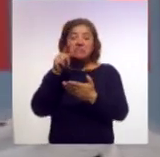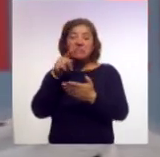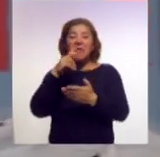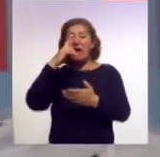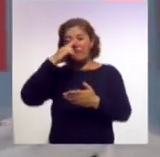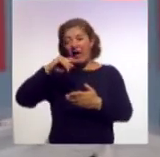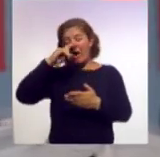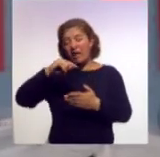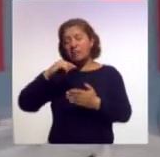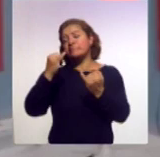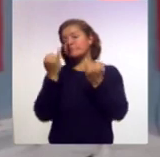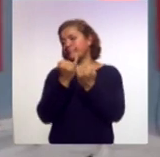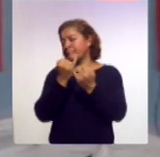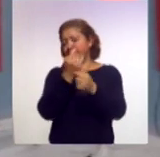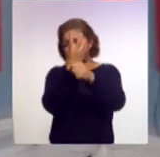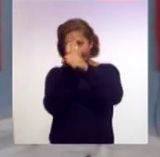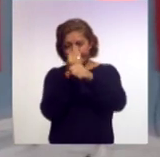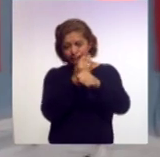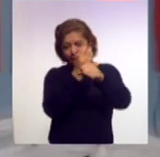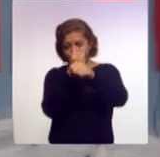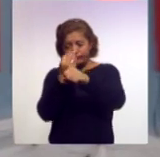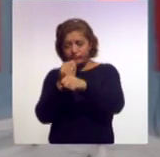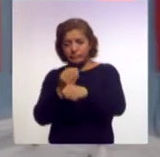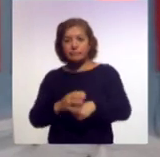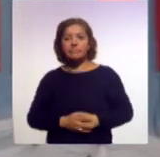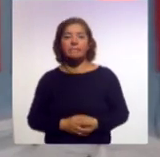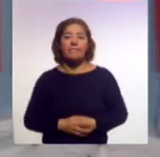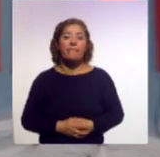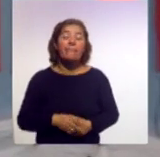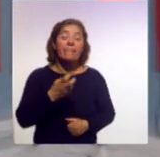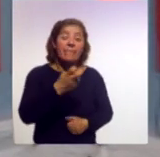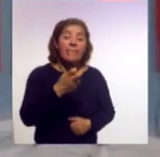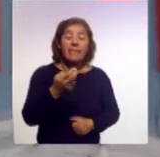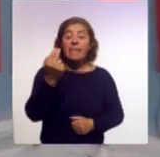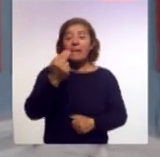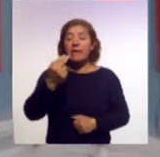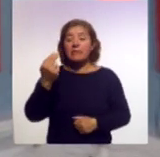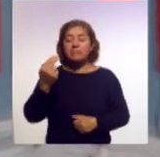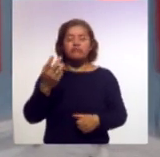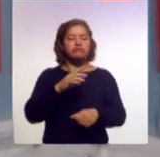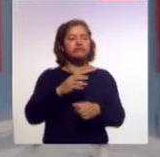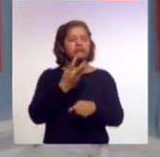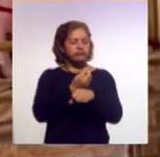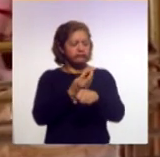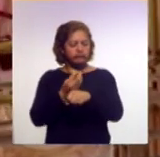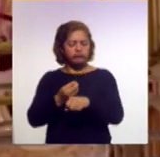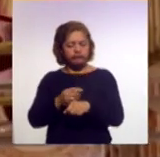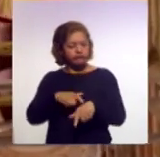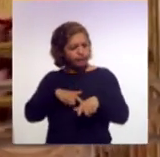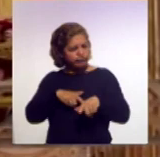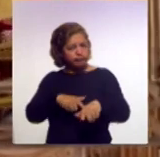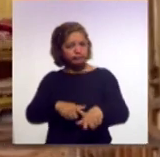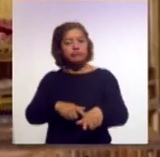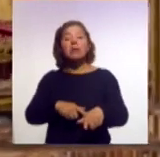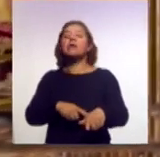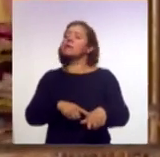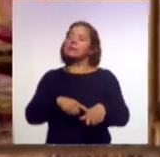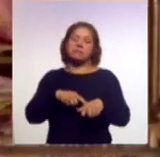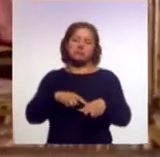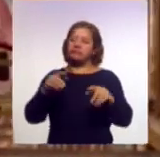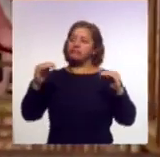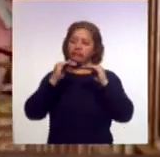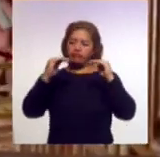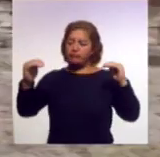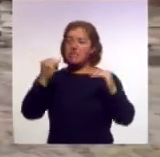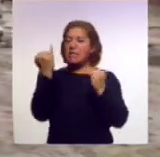48 bienes inmuebles restantes se encuentran en proceso de conservación y restauración con un gran avance, aseguró el director, al igual que los 52